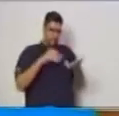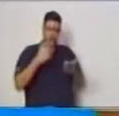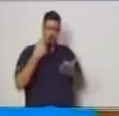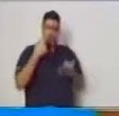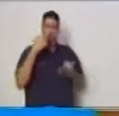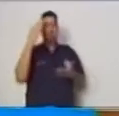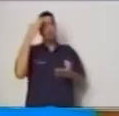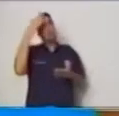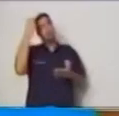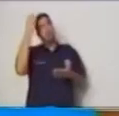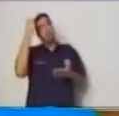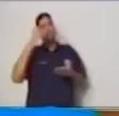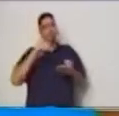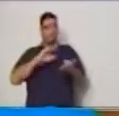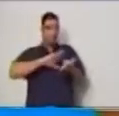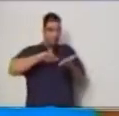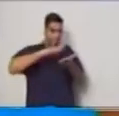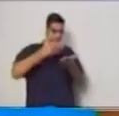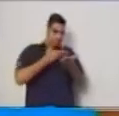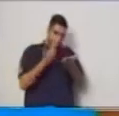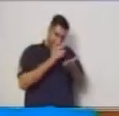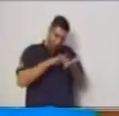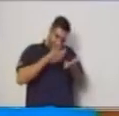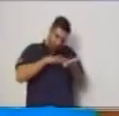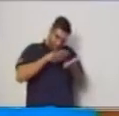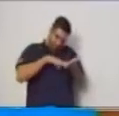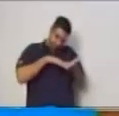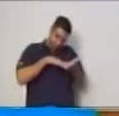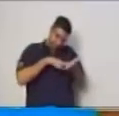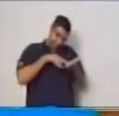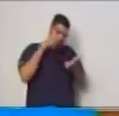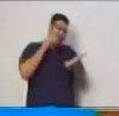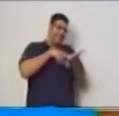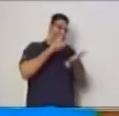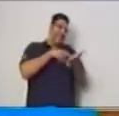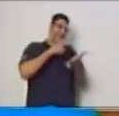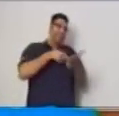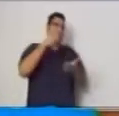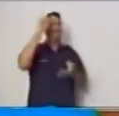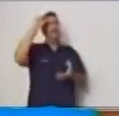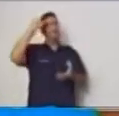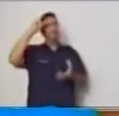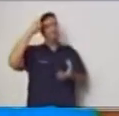y de esa forma mejorar